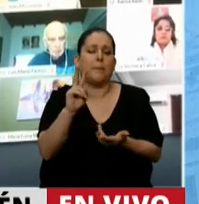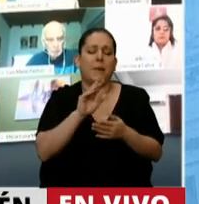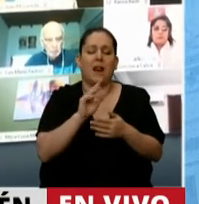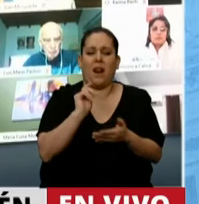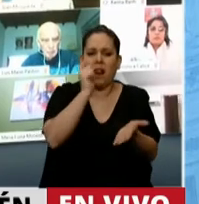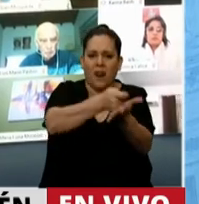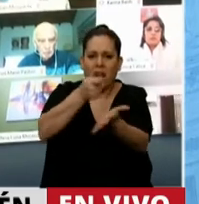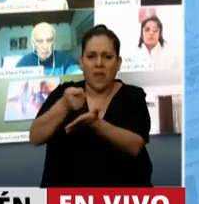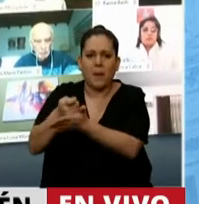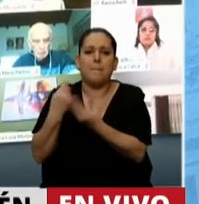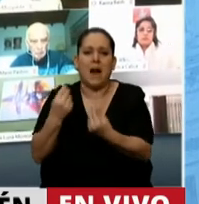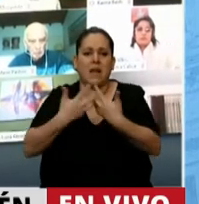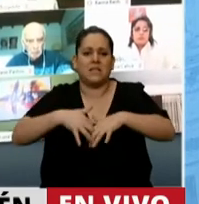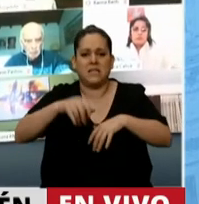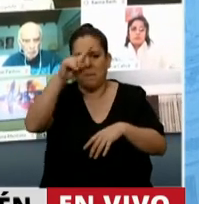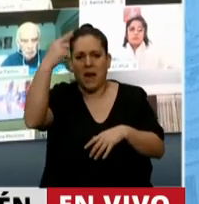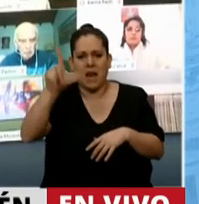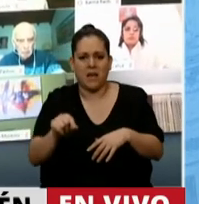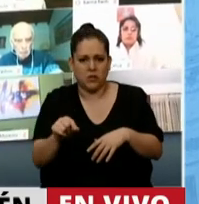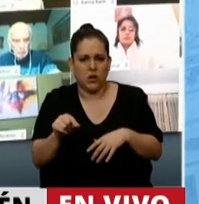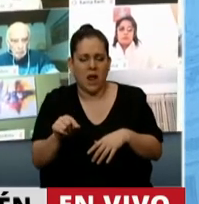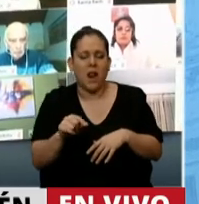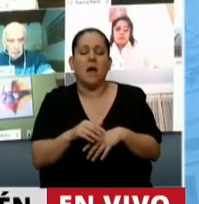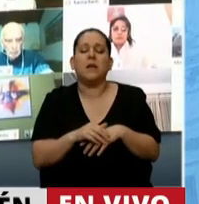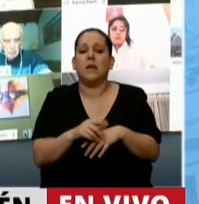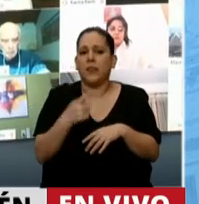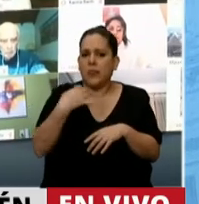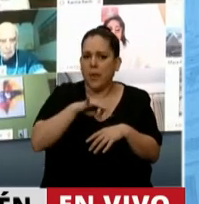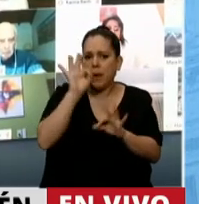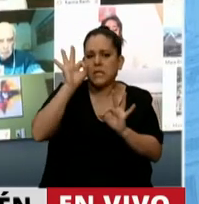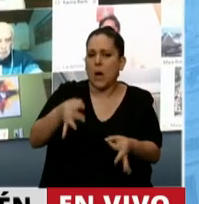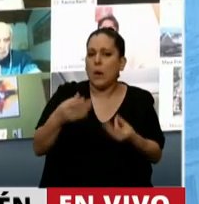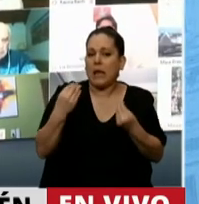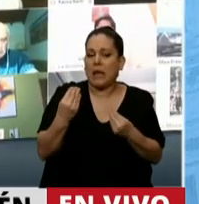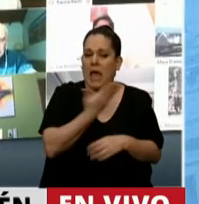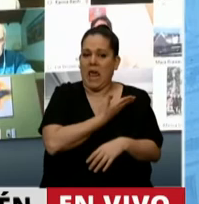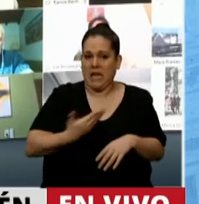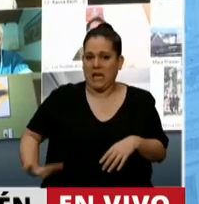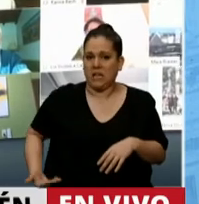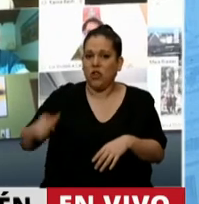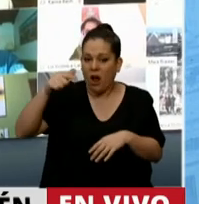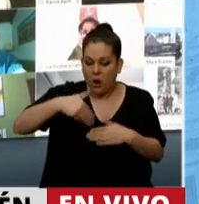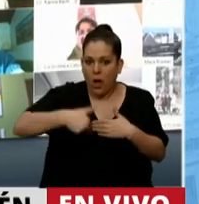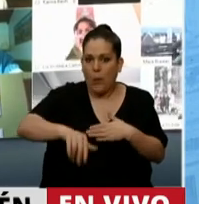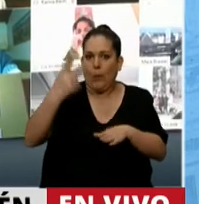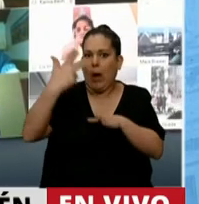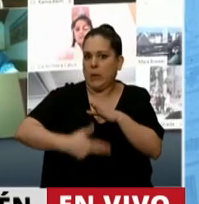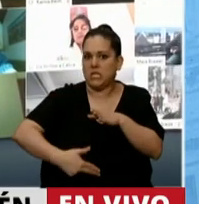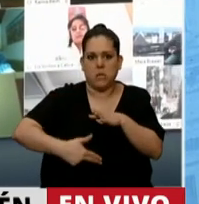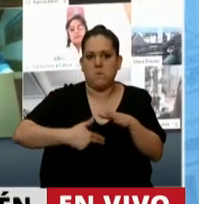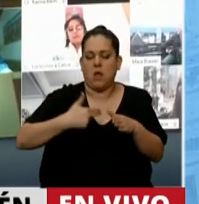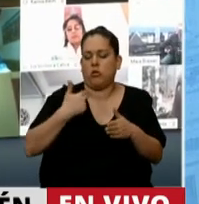limpias al sistema nacional. Hay que tener en cuenta que durante la actual gestión de la gestión nacional vencen las concesiones